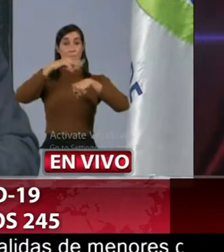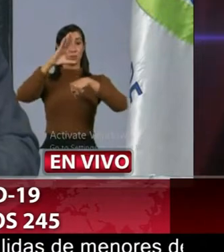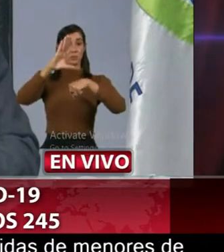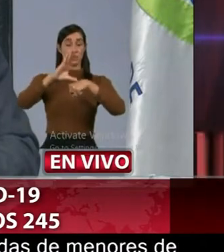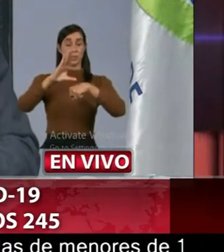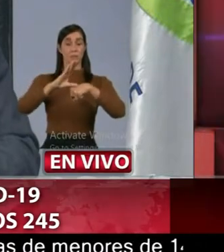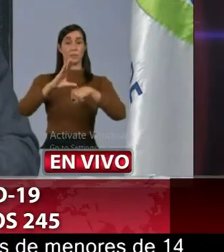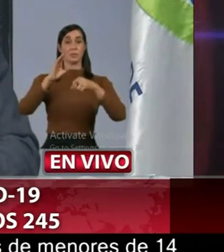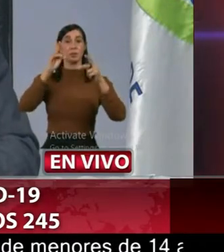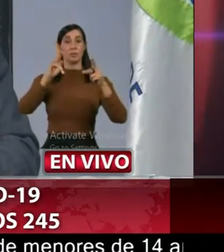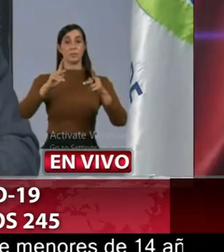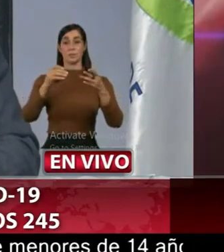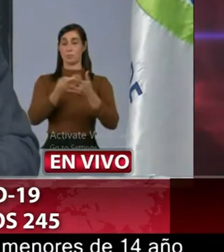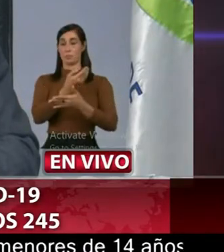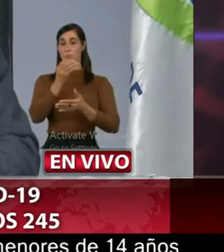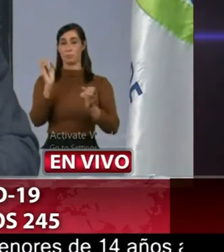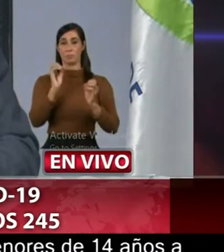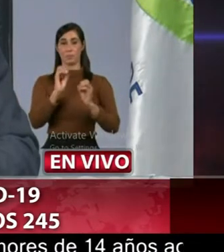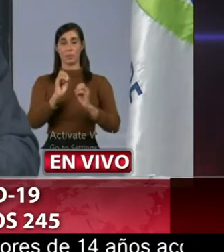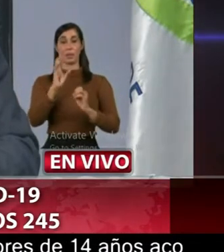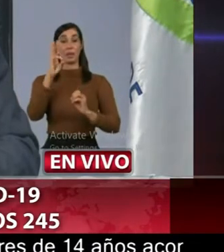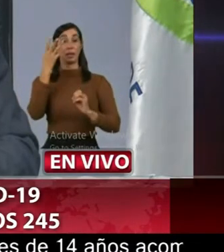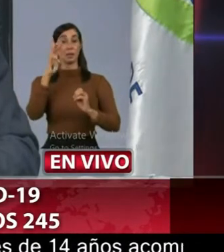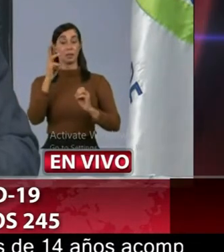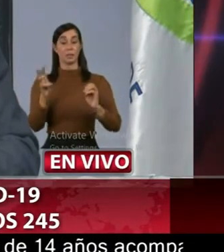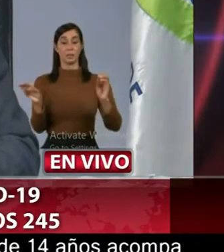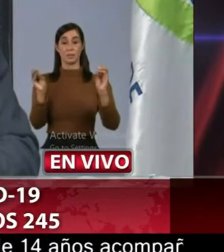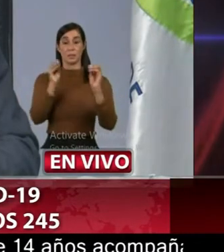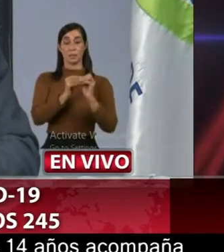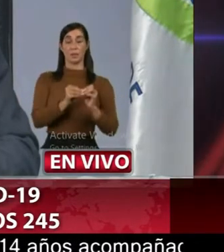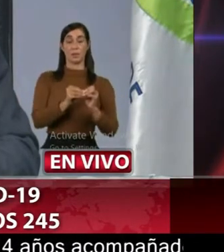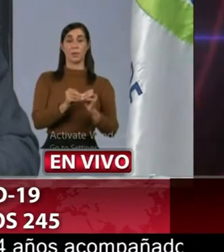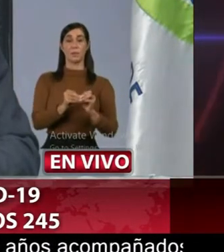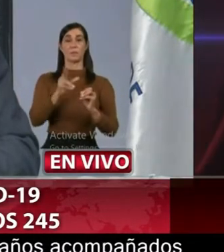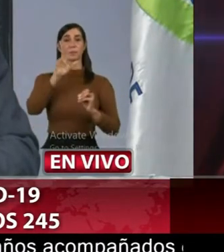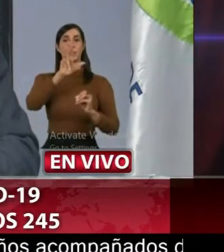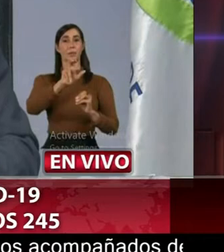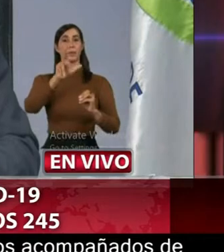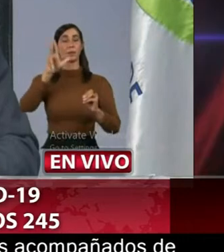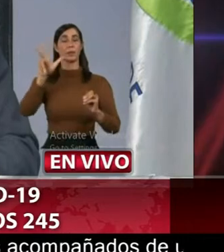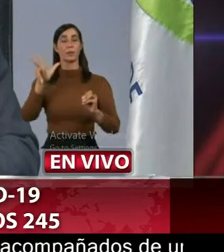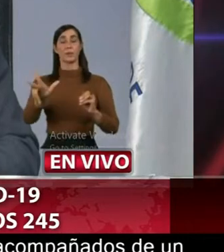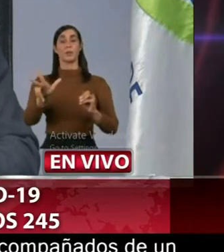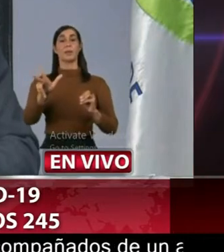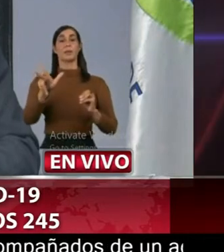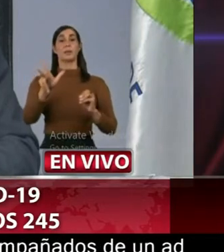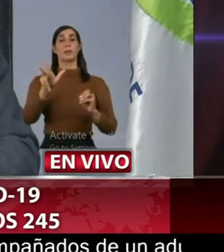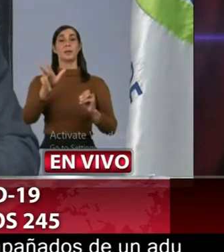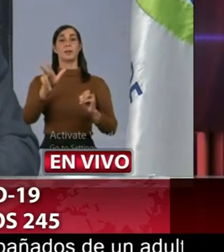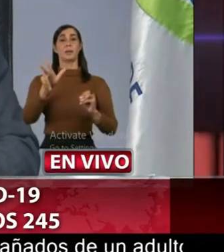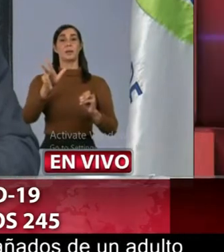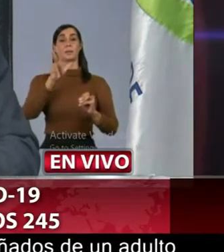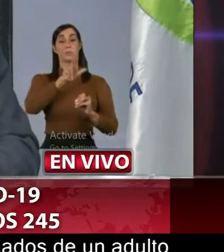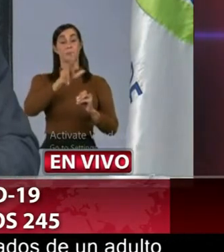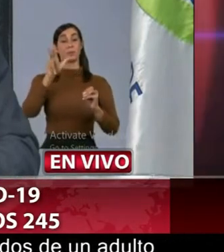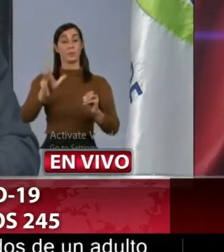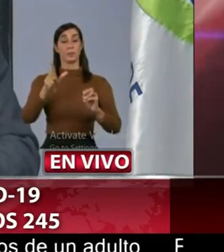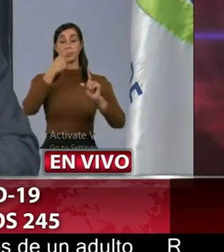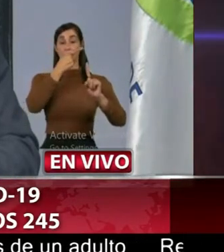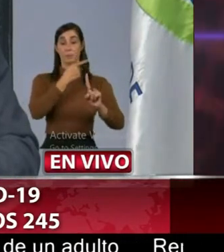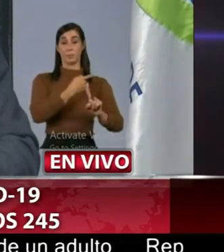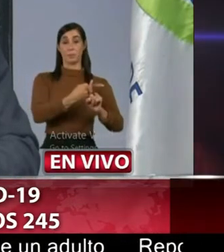cero casos nuevos 16% acumulados 33% de